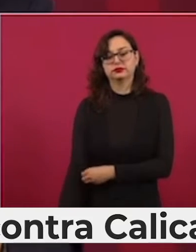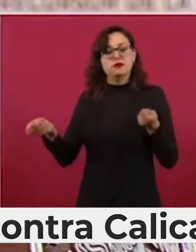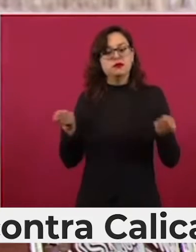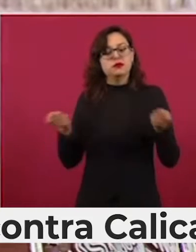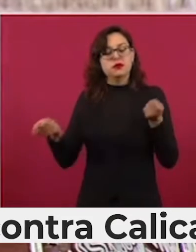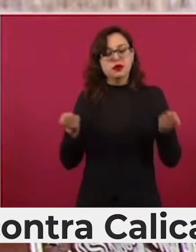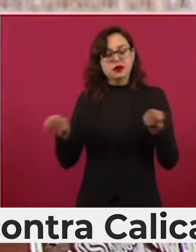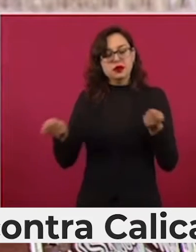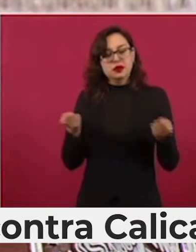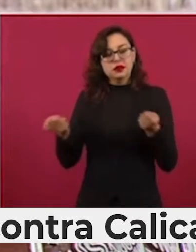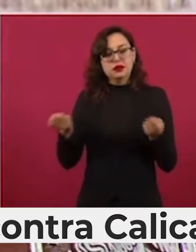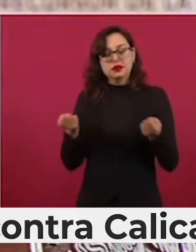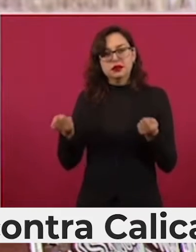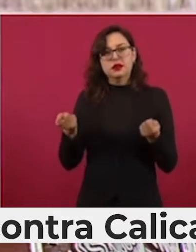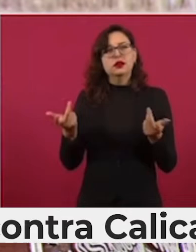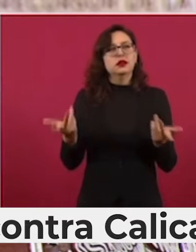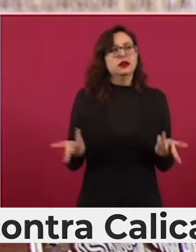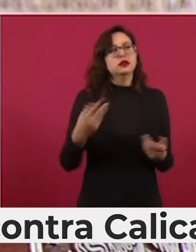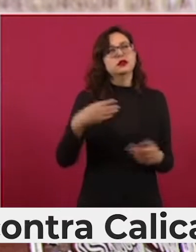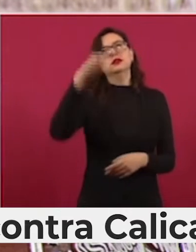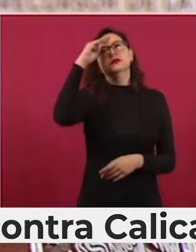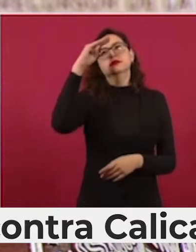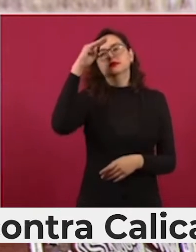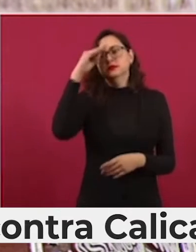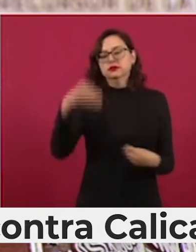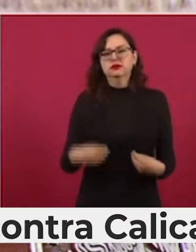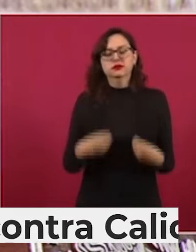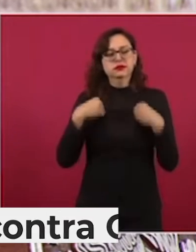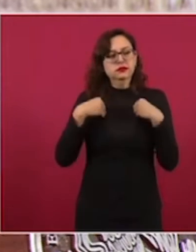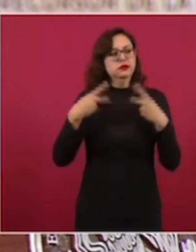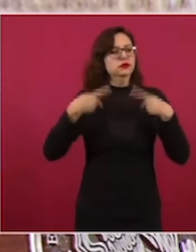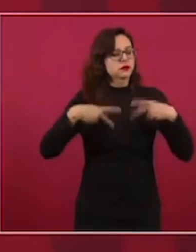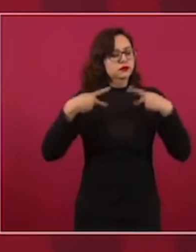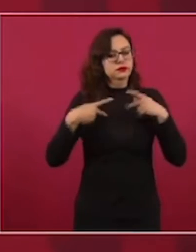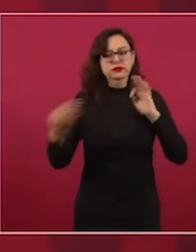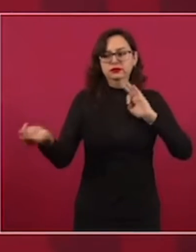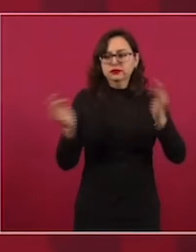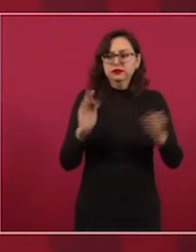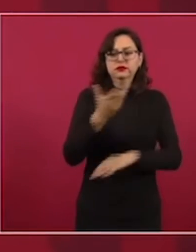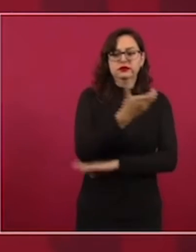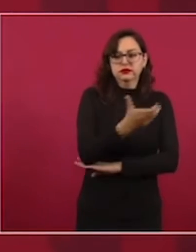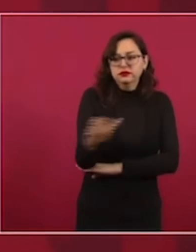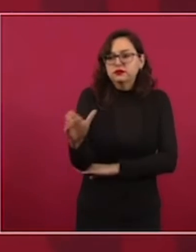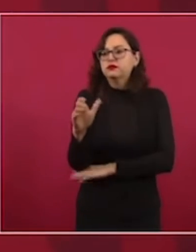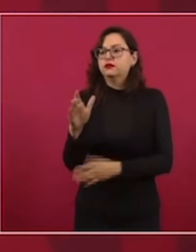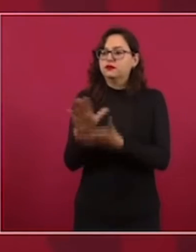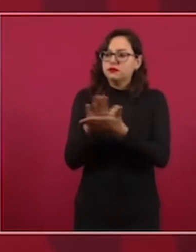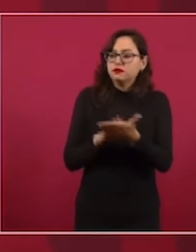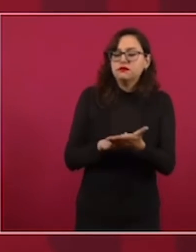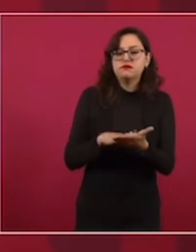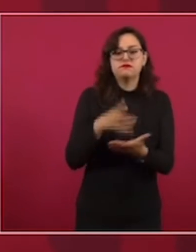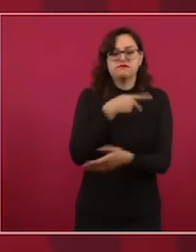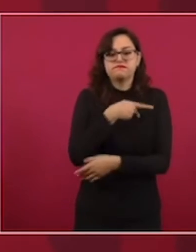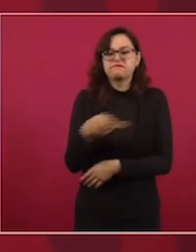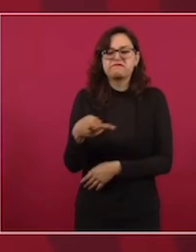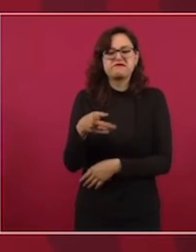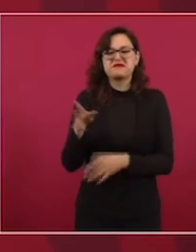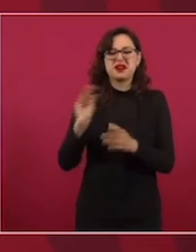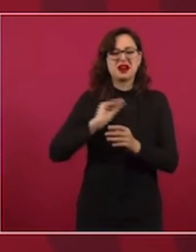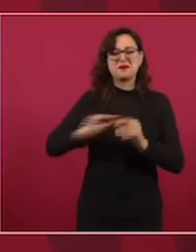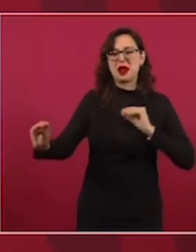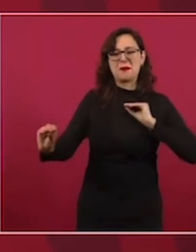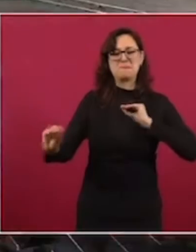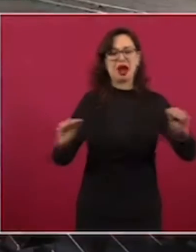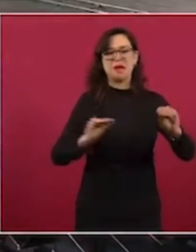no piensan en los ejidatarios, no piensan en los campesinos, no piensan